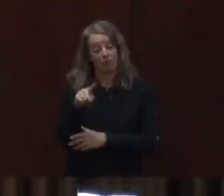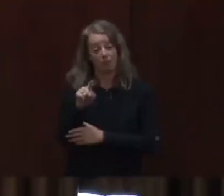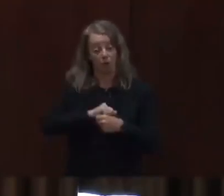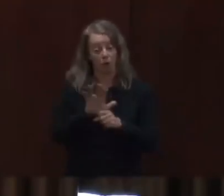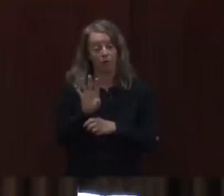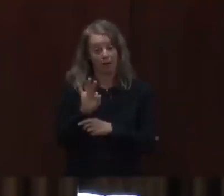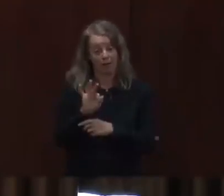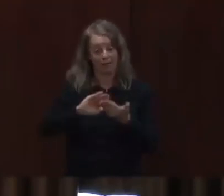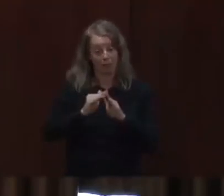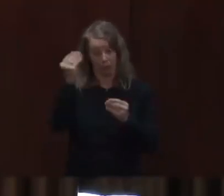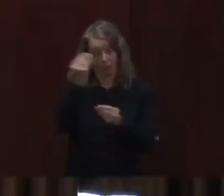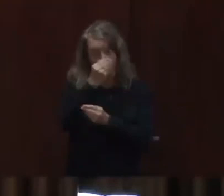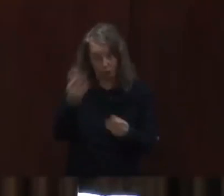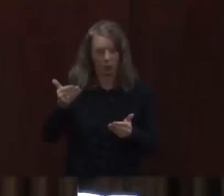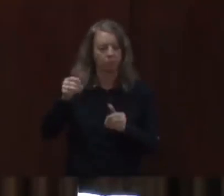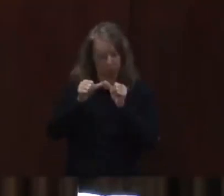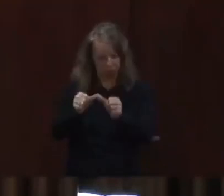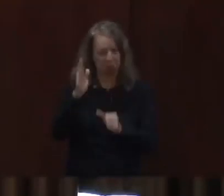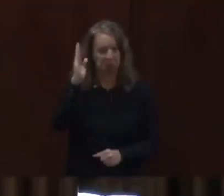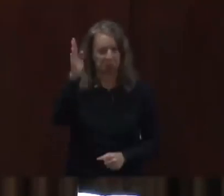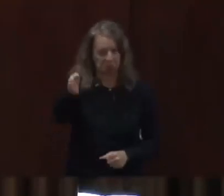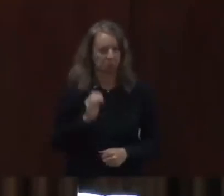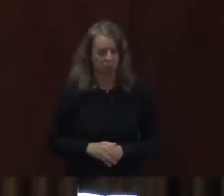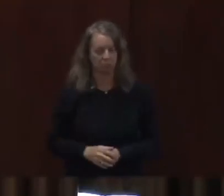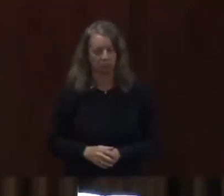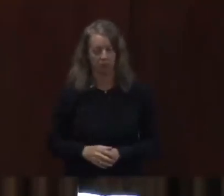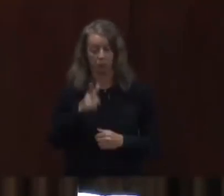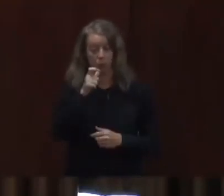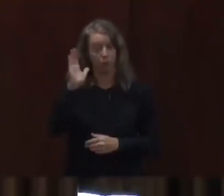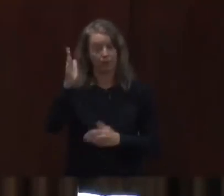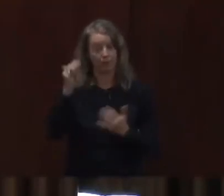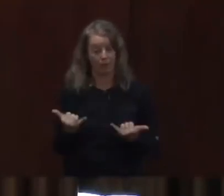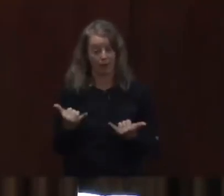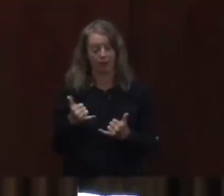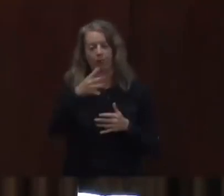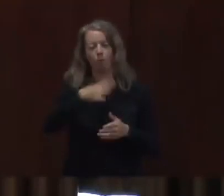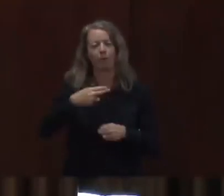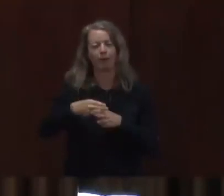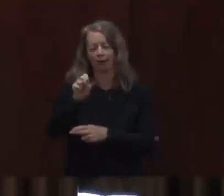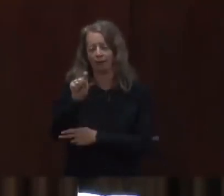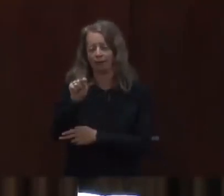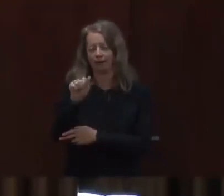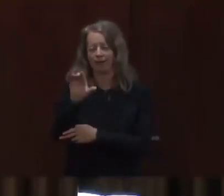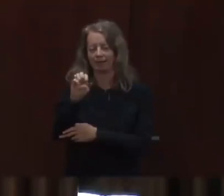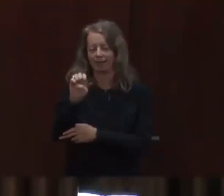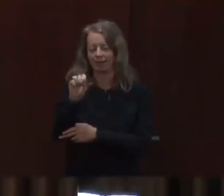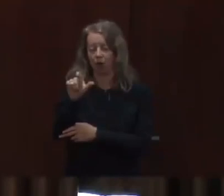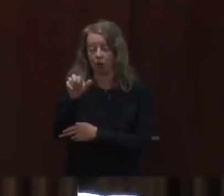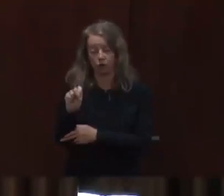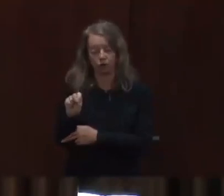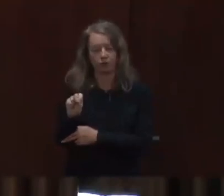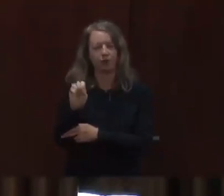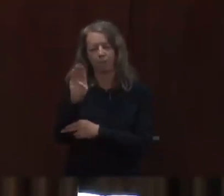Buncombe. Es oficial médica de la División de Mission y